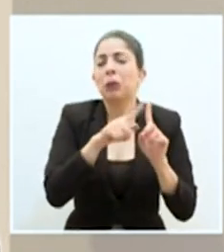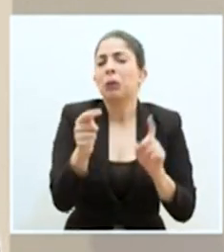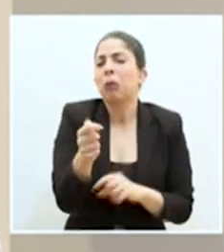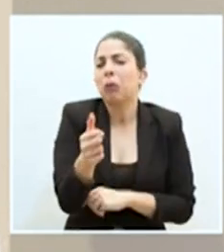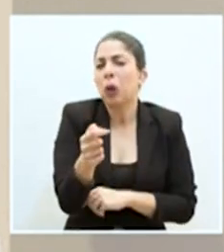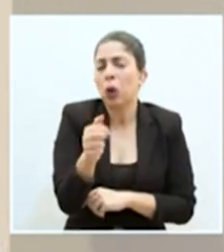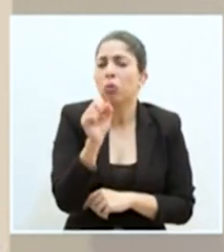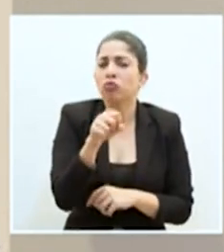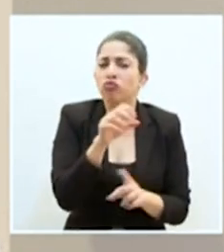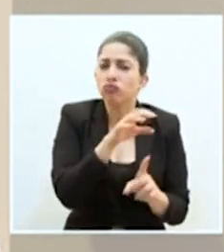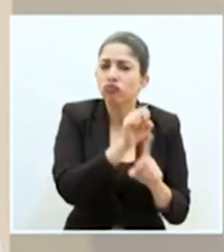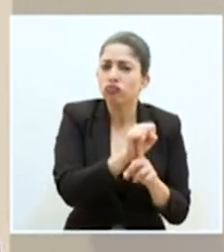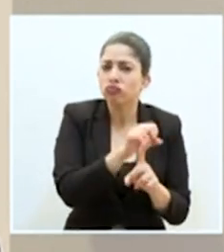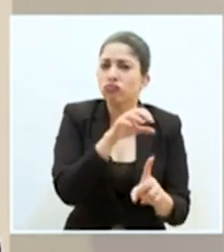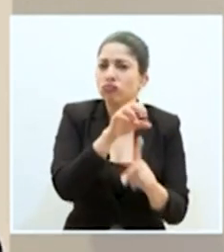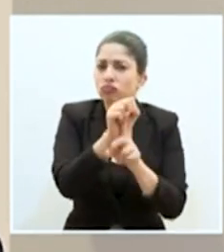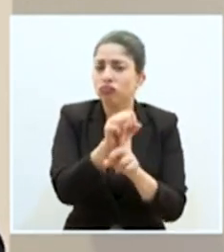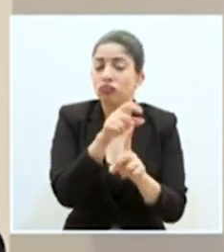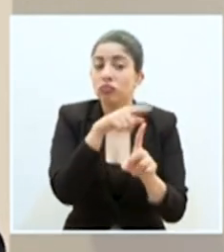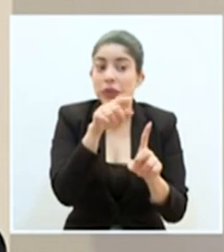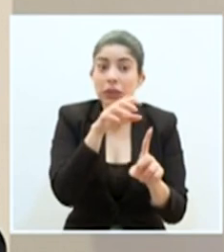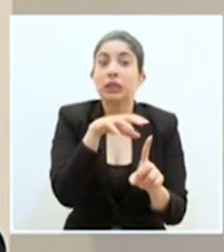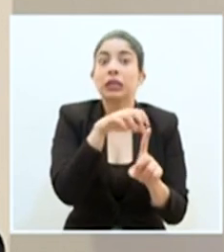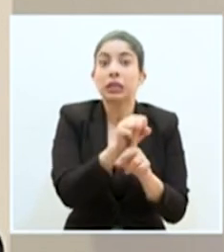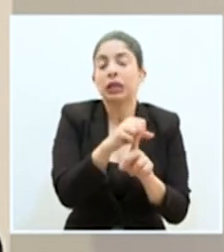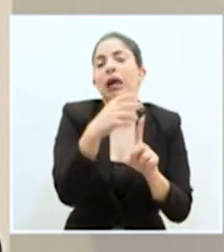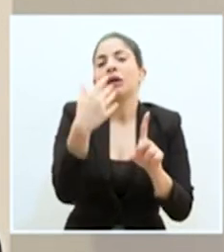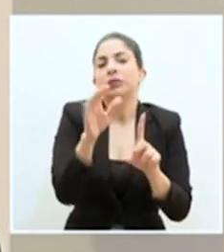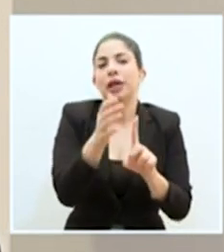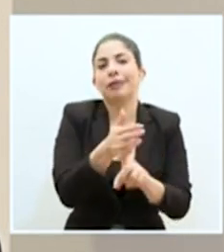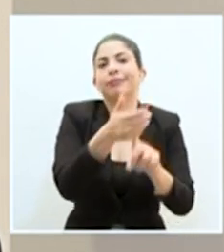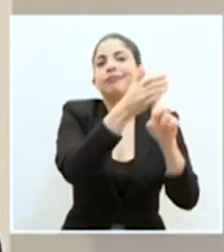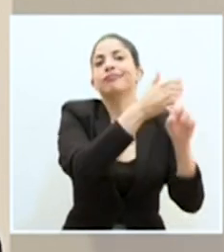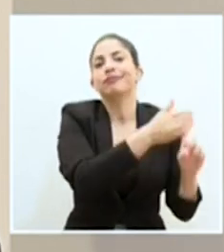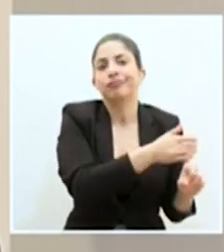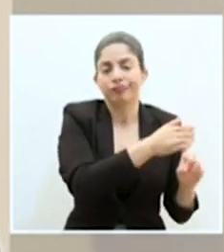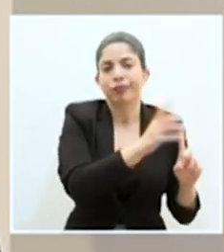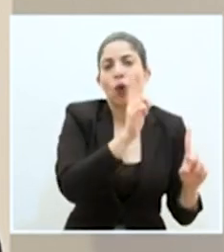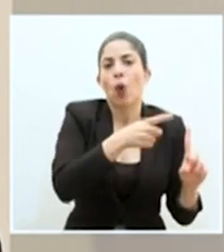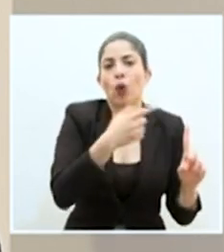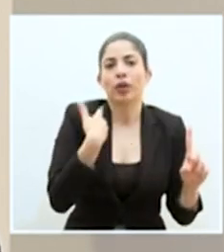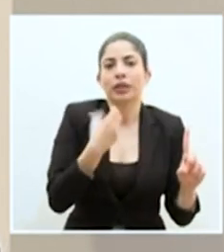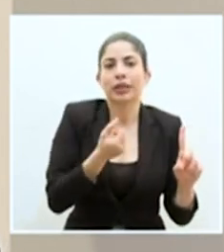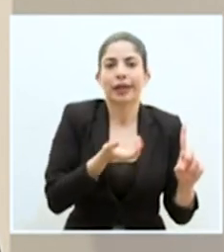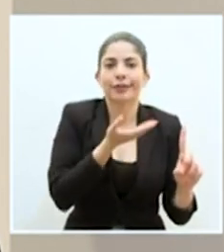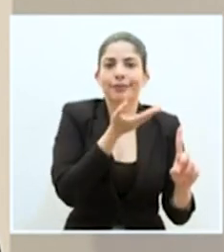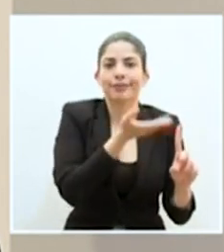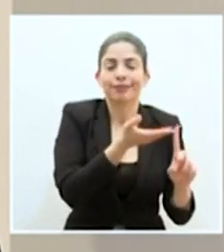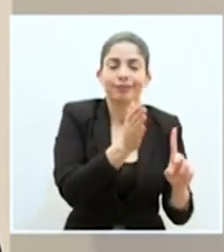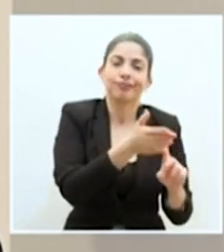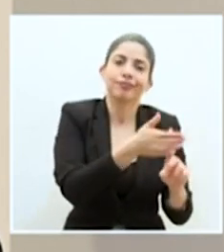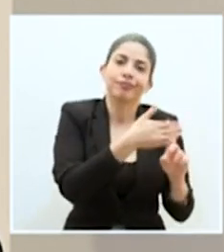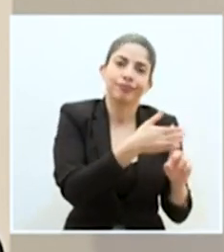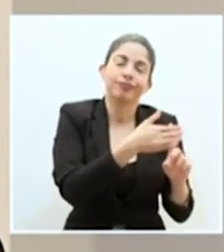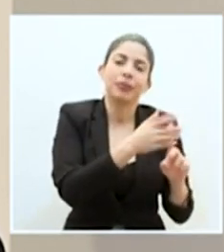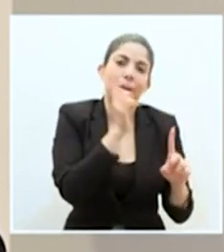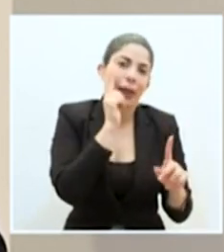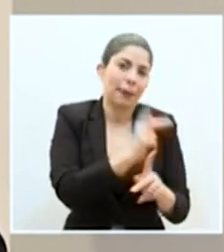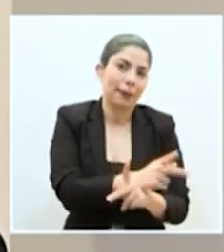Hemos captado algunos positivos, los cuales hemos enviado ya a lo que es una orden sanitaria, a a un confinamiento preventivo.